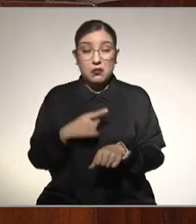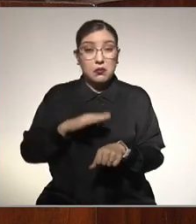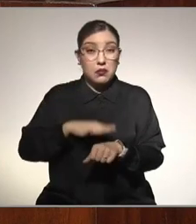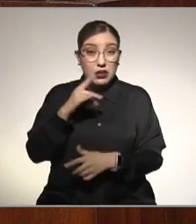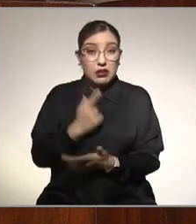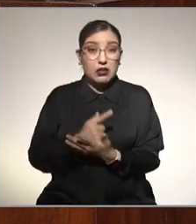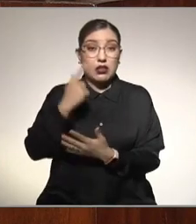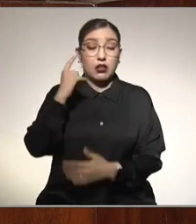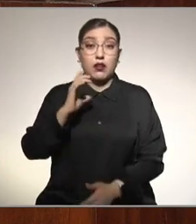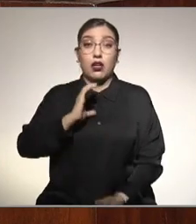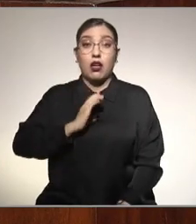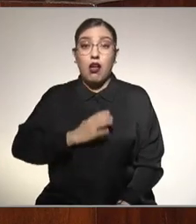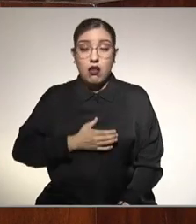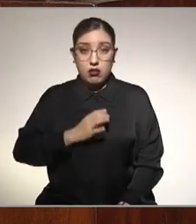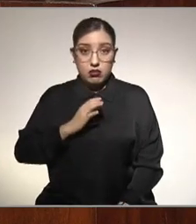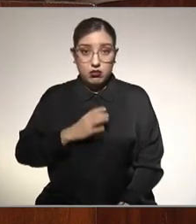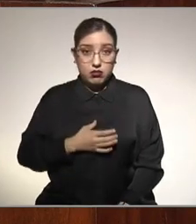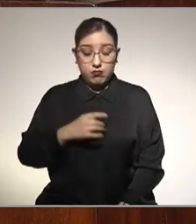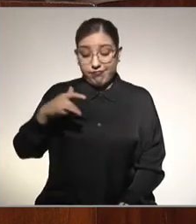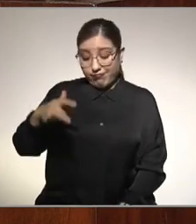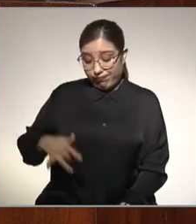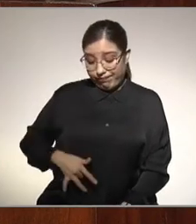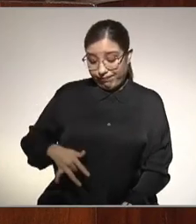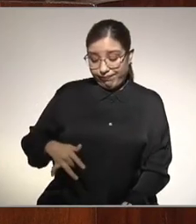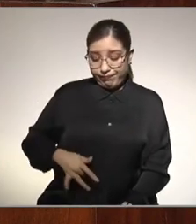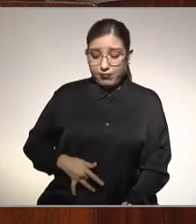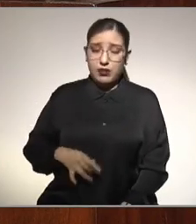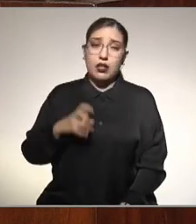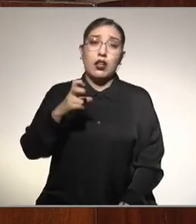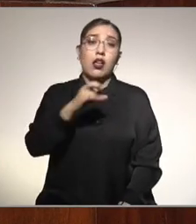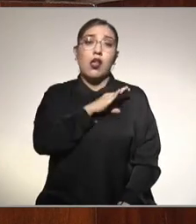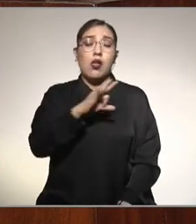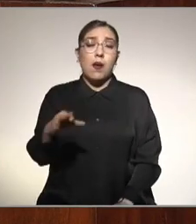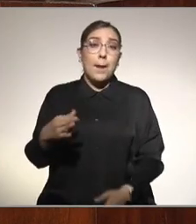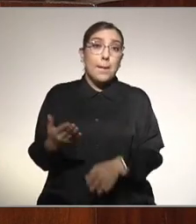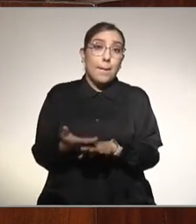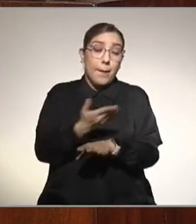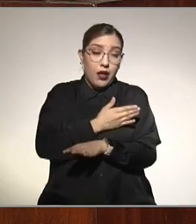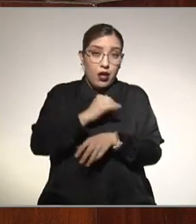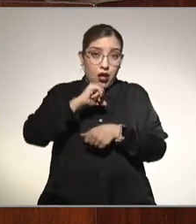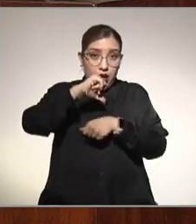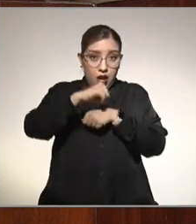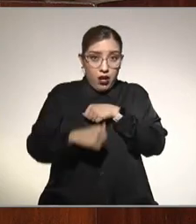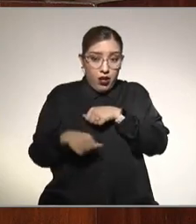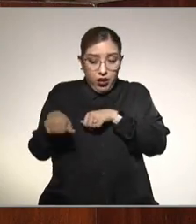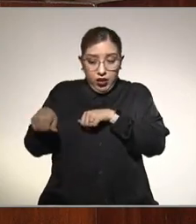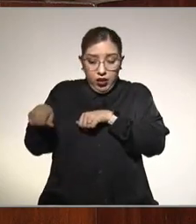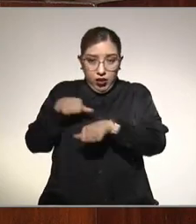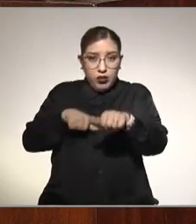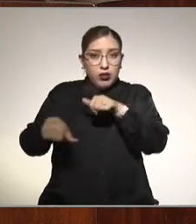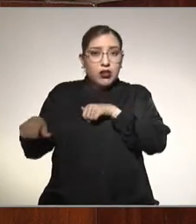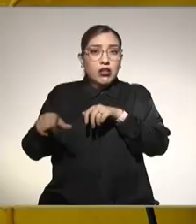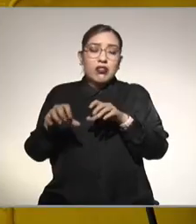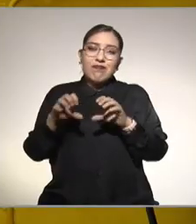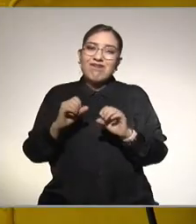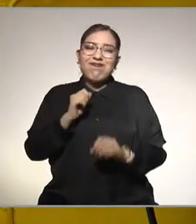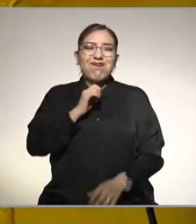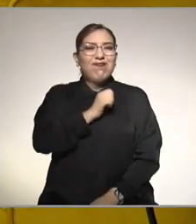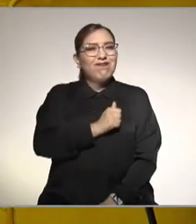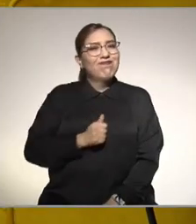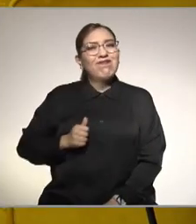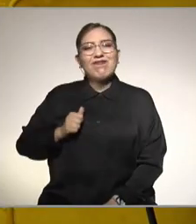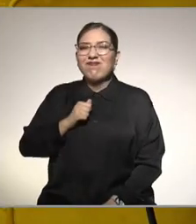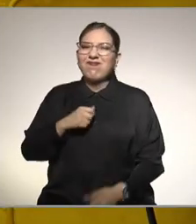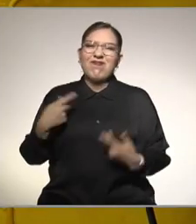detectar a tiempo porque de esta manera se puede tratar con un trasplante hepático y si no desafortunadamente pues